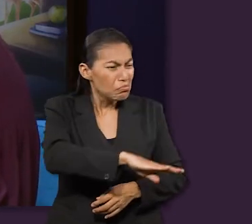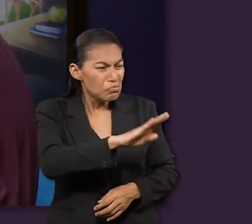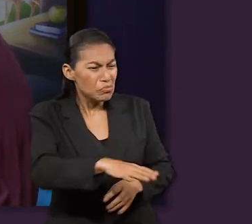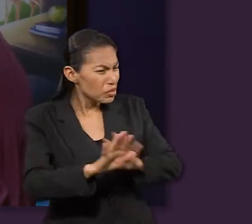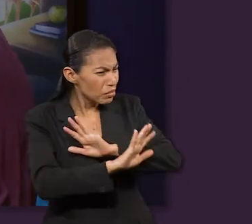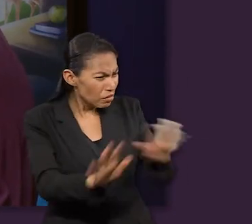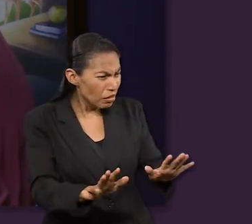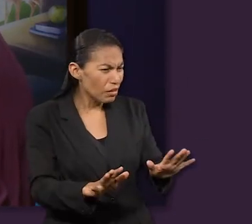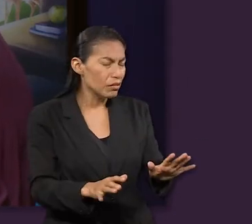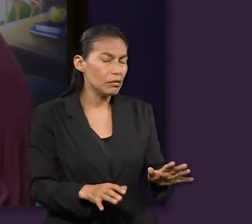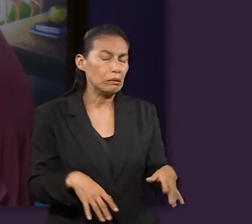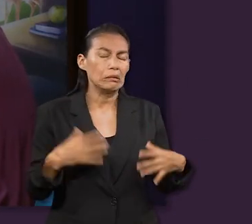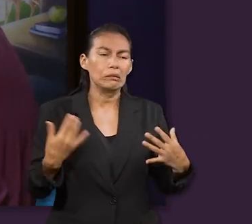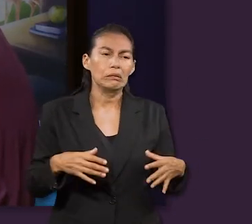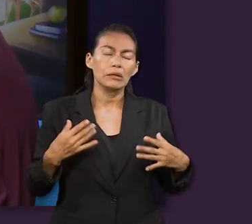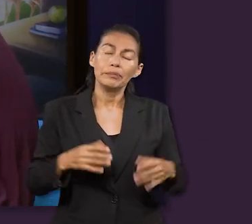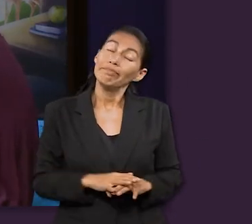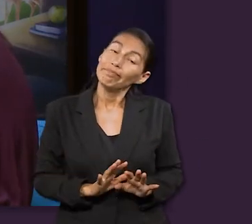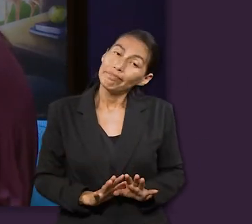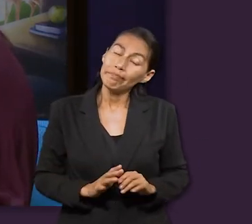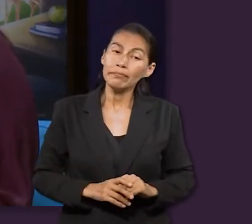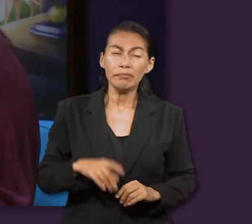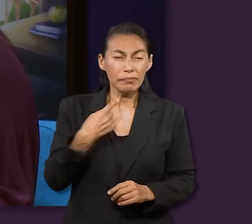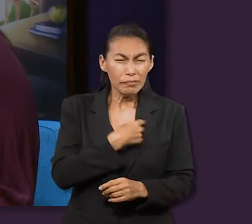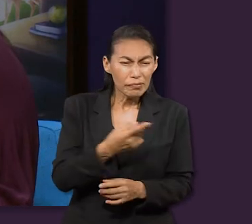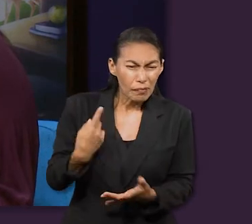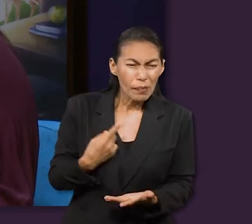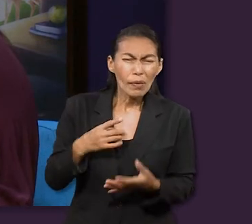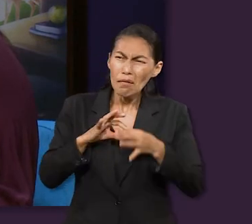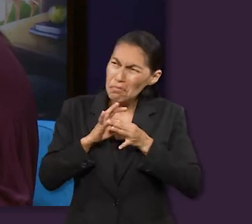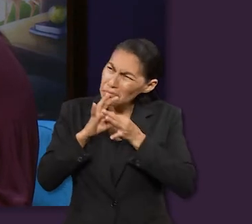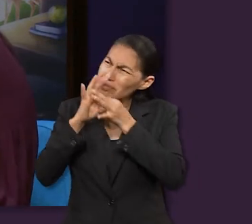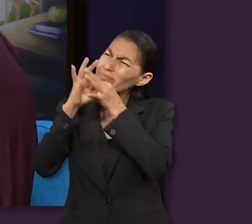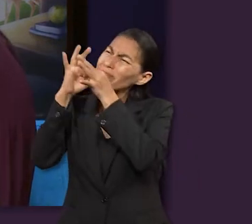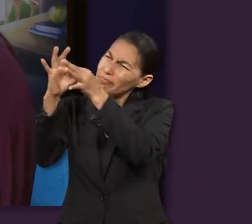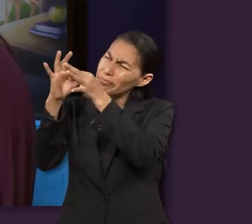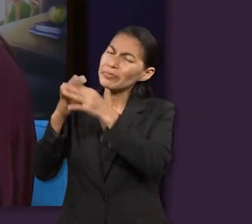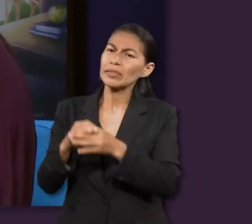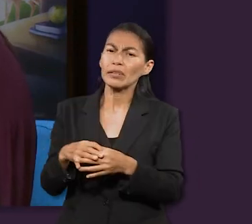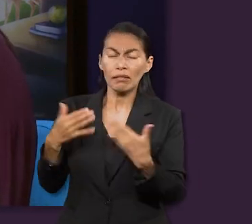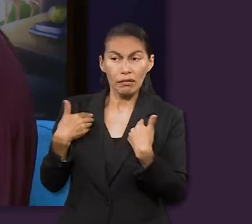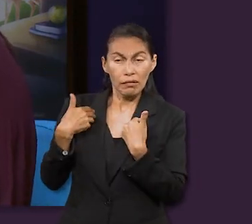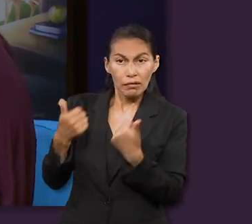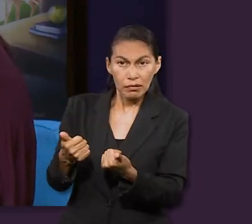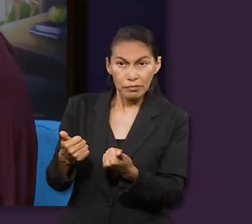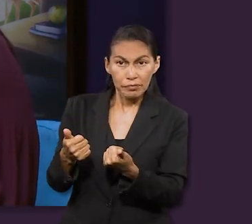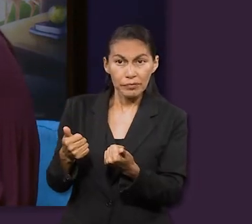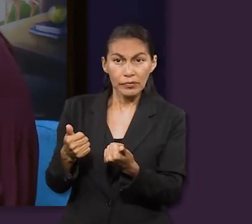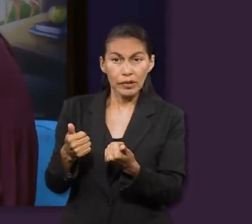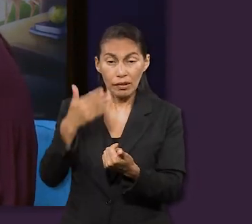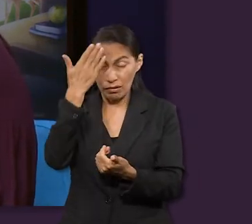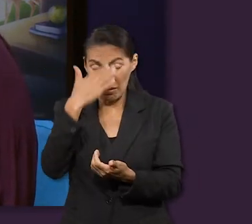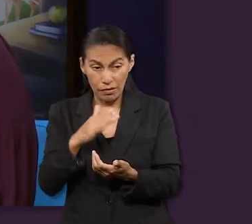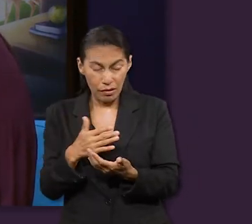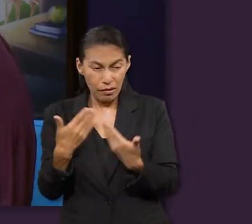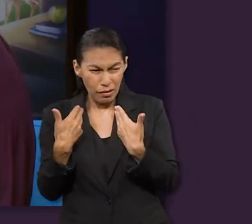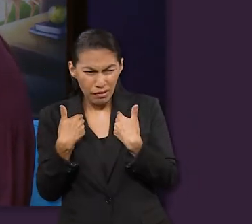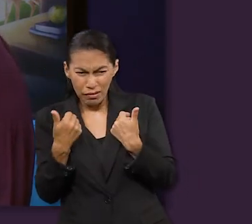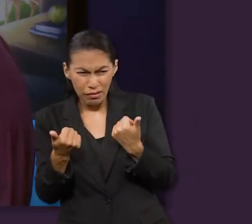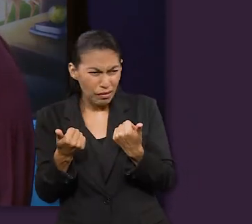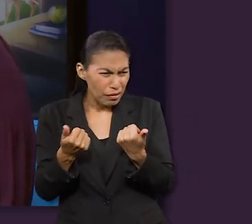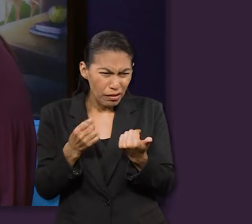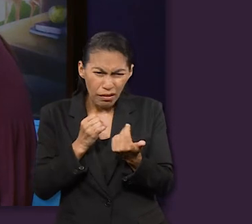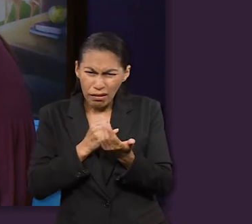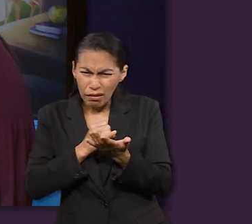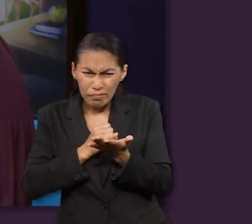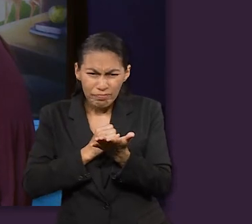estar con Dios y, pues, saber distinguir y aprovechar. Y, más que nada,